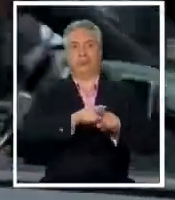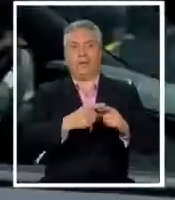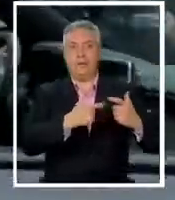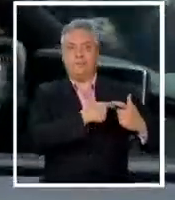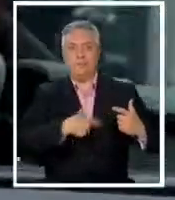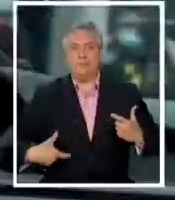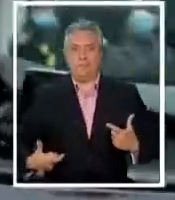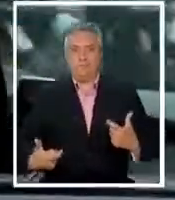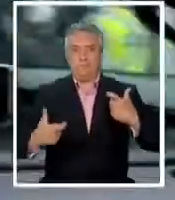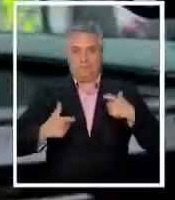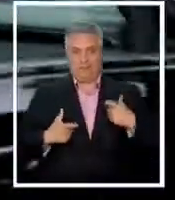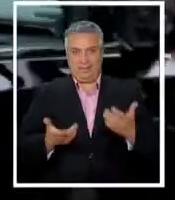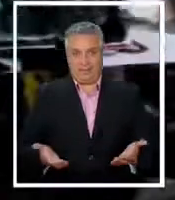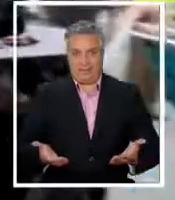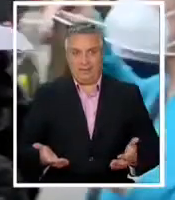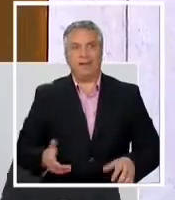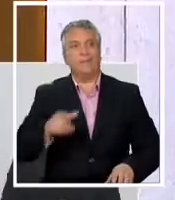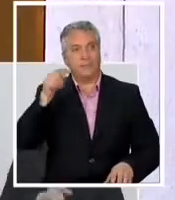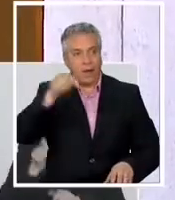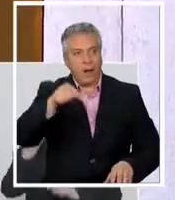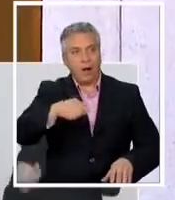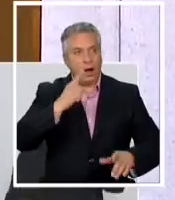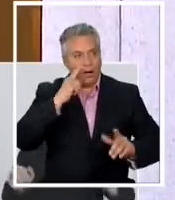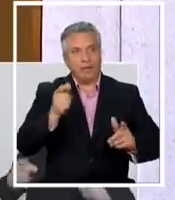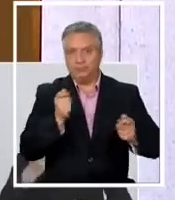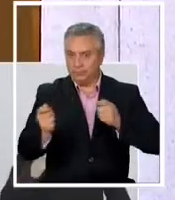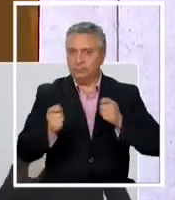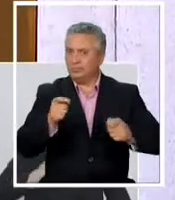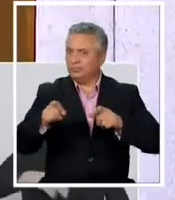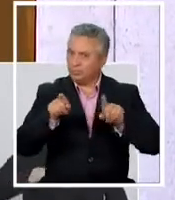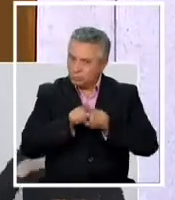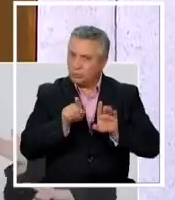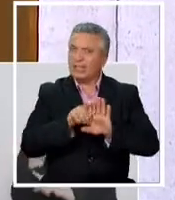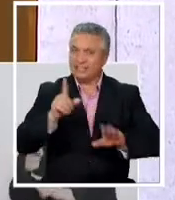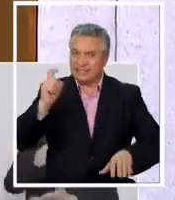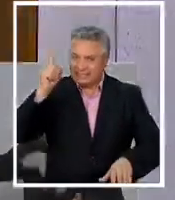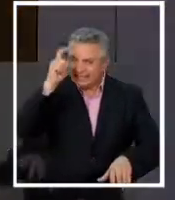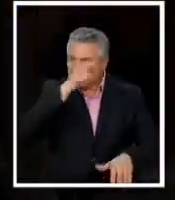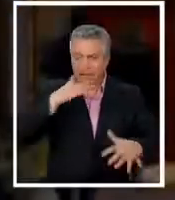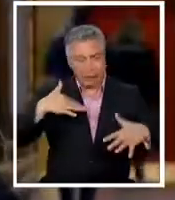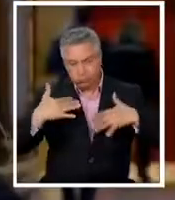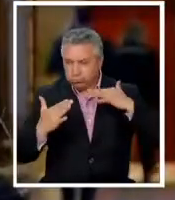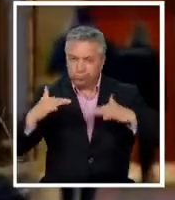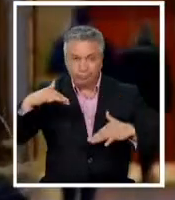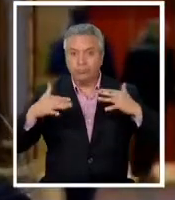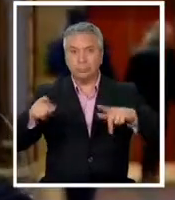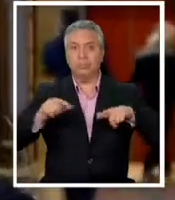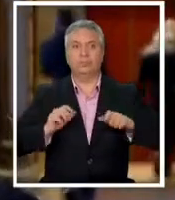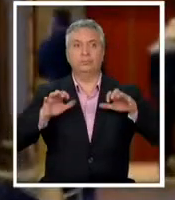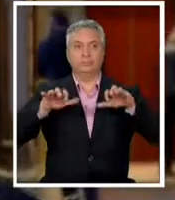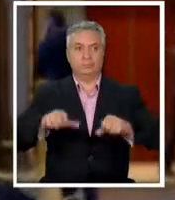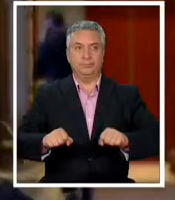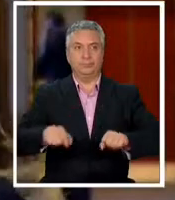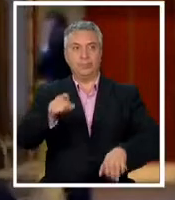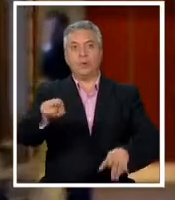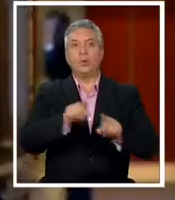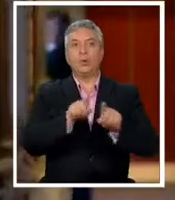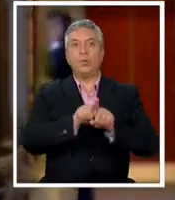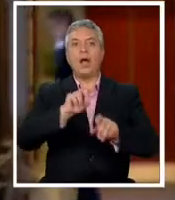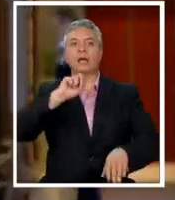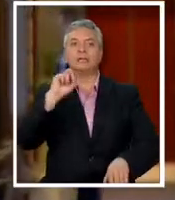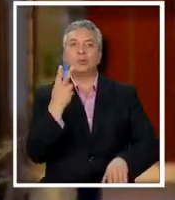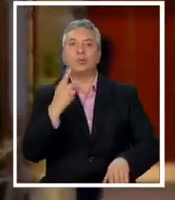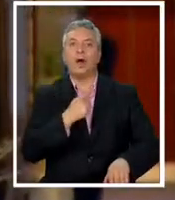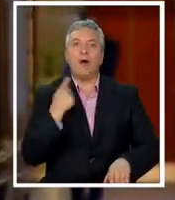Altas expectativas por un discurso que delineará su gestión tras un turbulento periodo de instalación. Un presidente de la República como el de la segunda vuelta